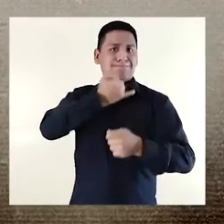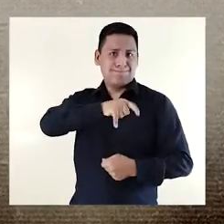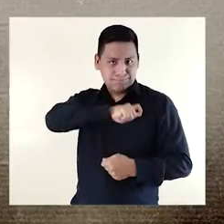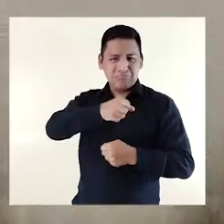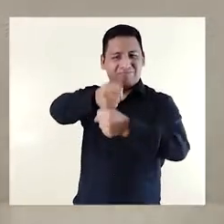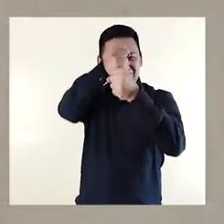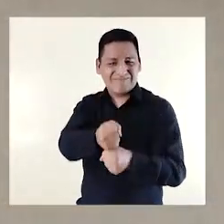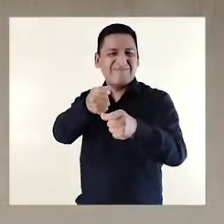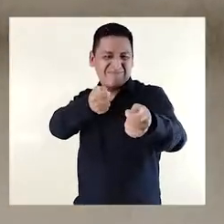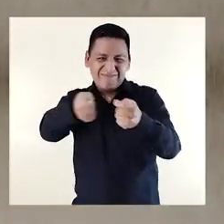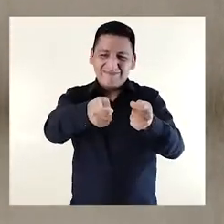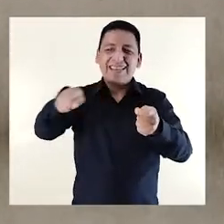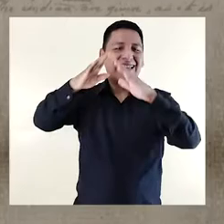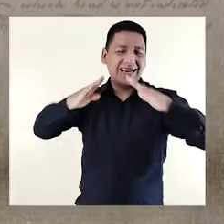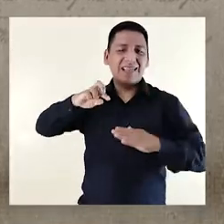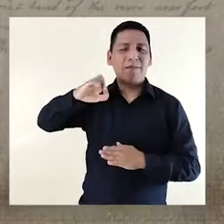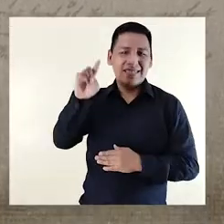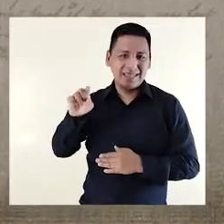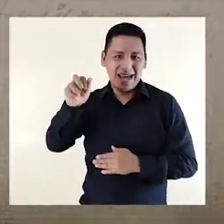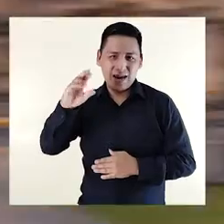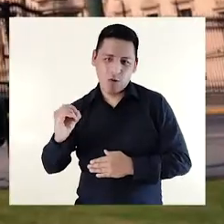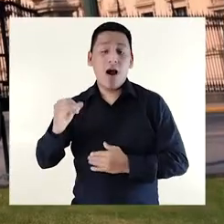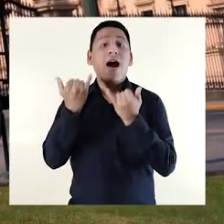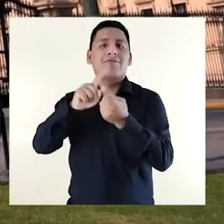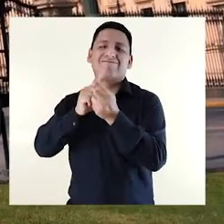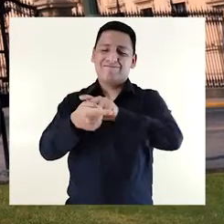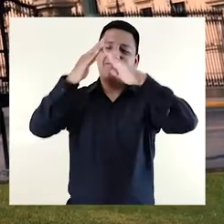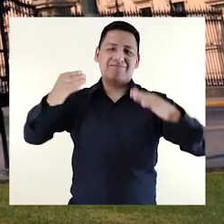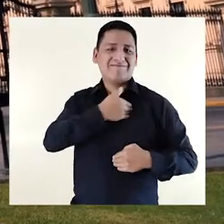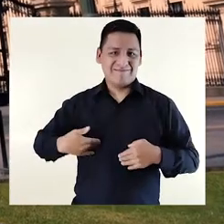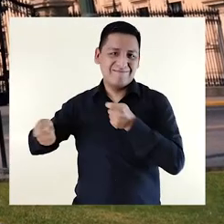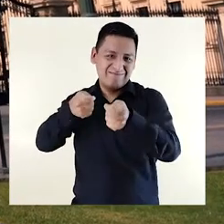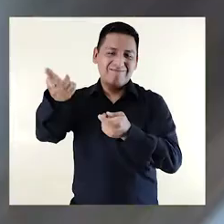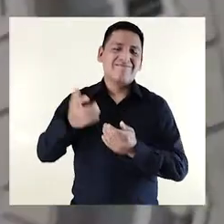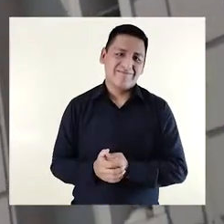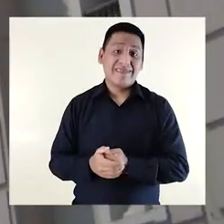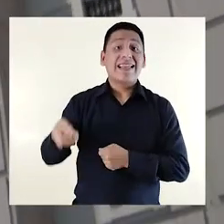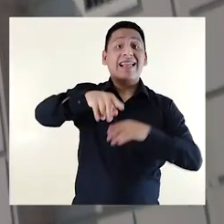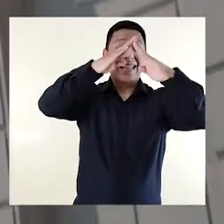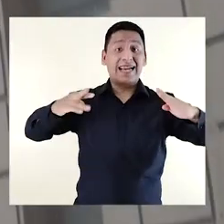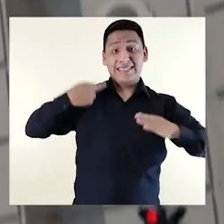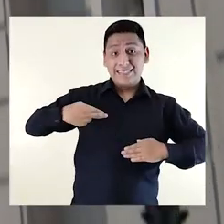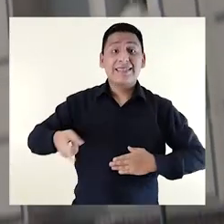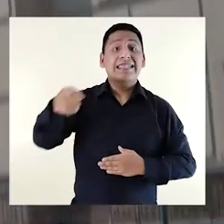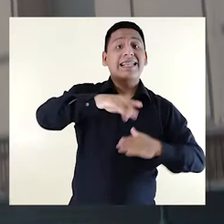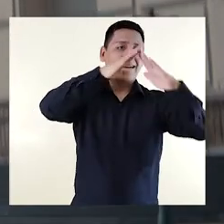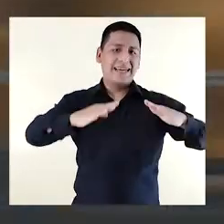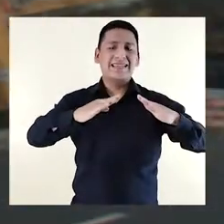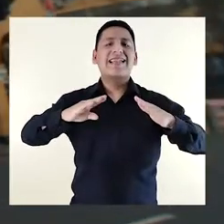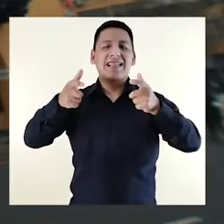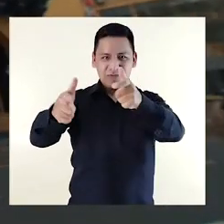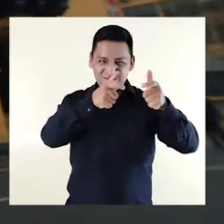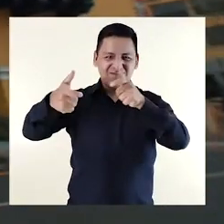colocando la sede de su gobierno a través de la Casa de Pizarro, donde hoy está el Palacio, la sede religiosa y la